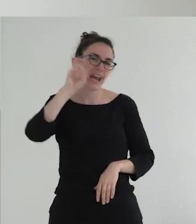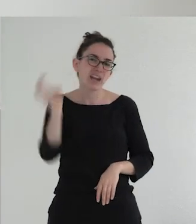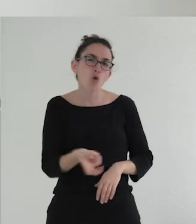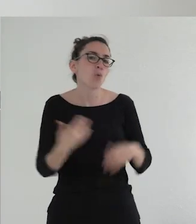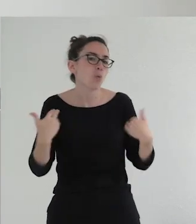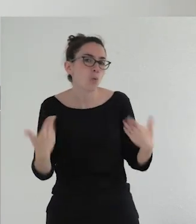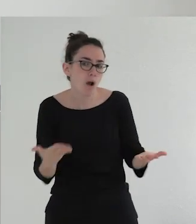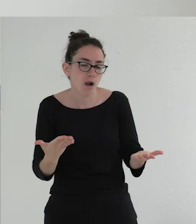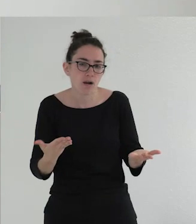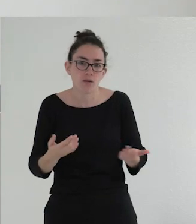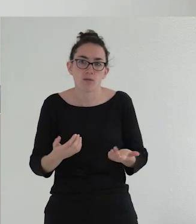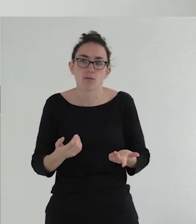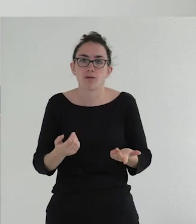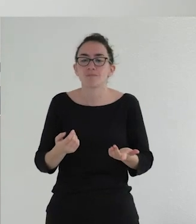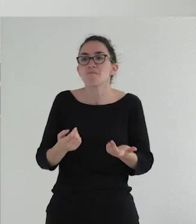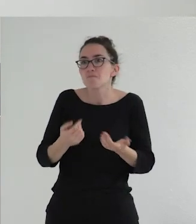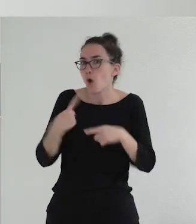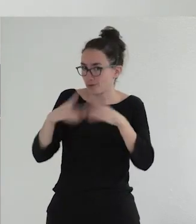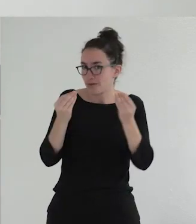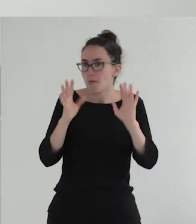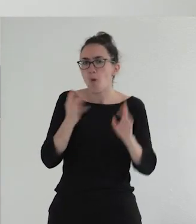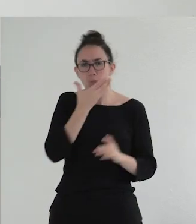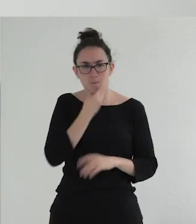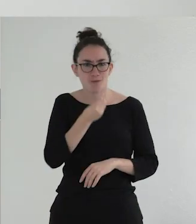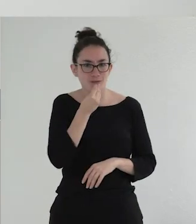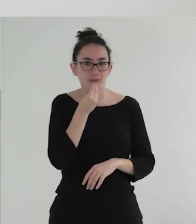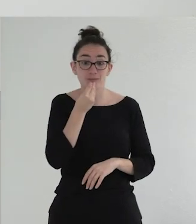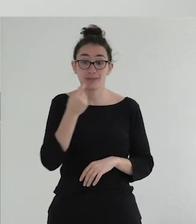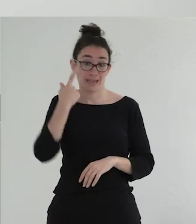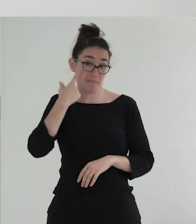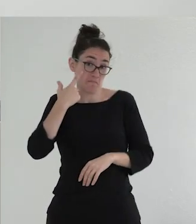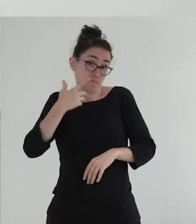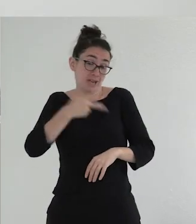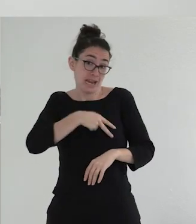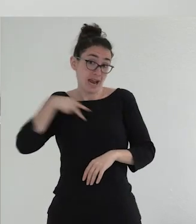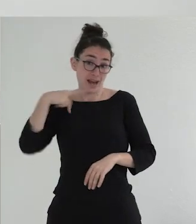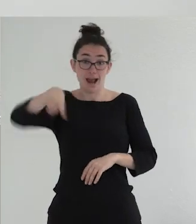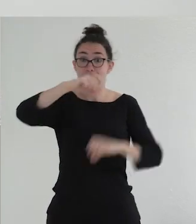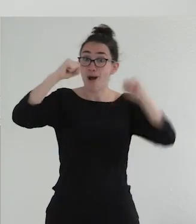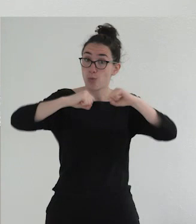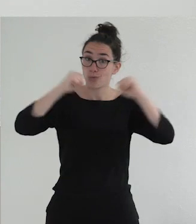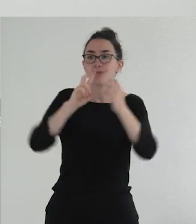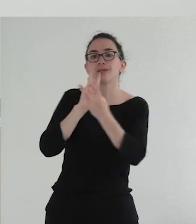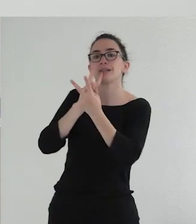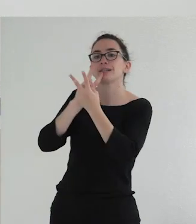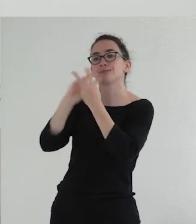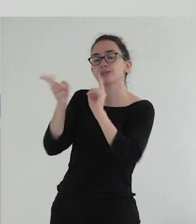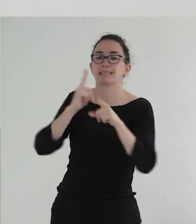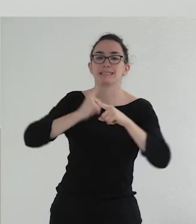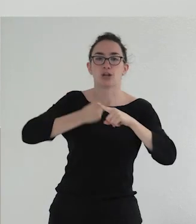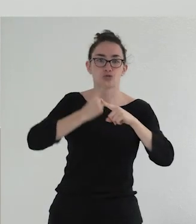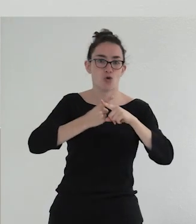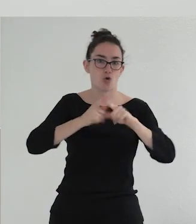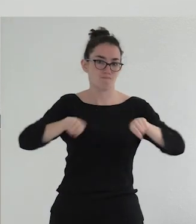bueno, pasan muchas cosas, pero que son bastante bonitas. En general, la gente adulta contesta respondiendo por el sexo biológico.